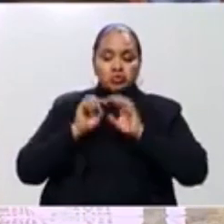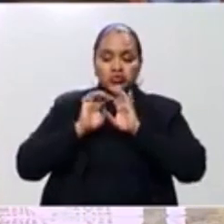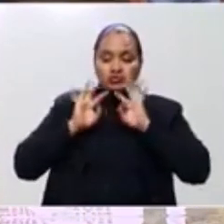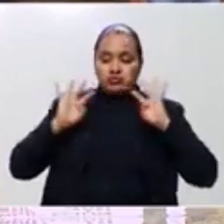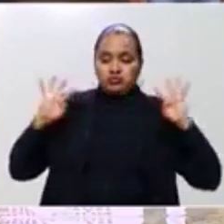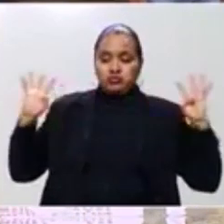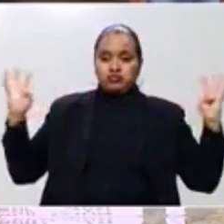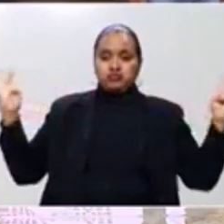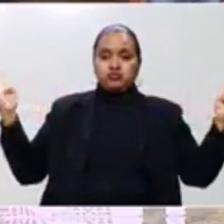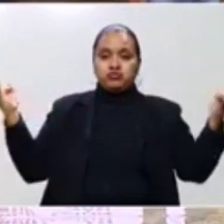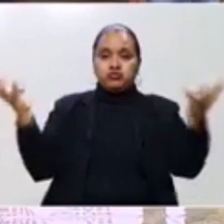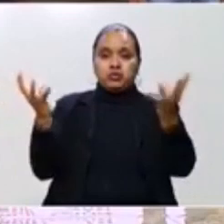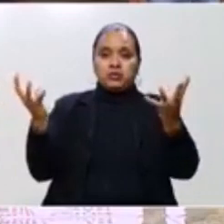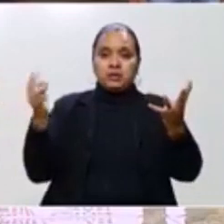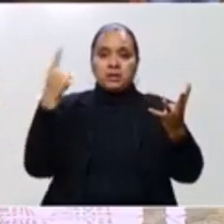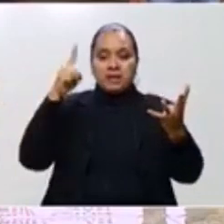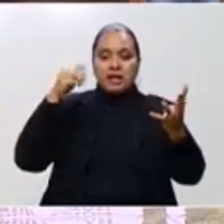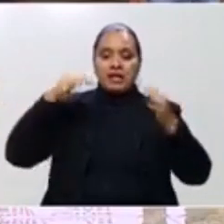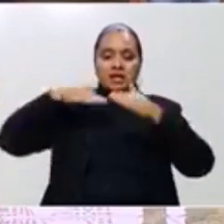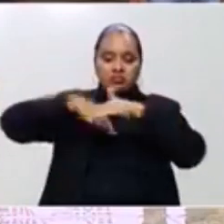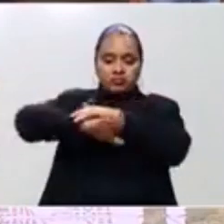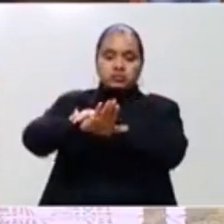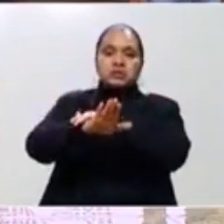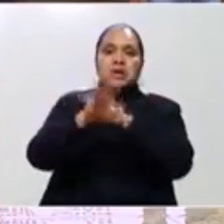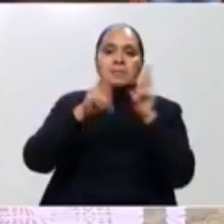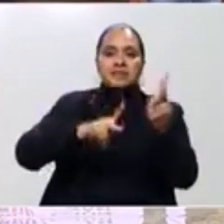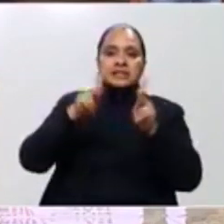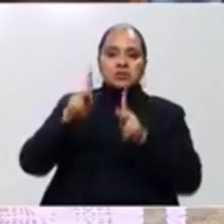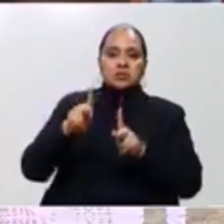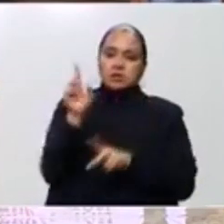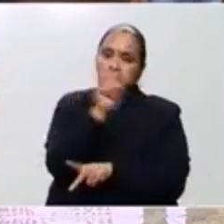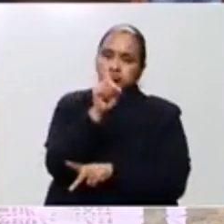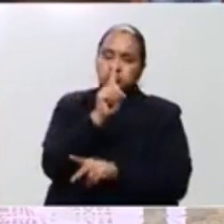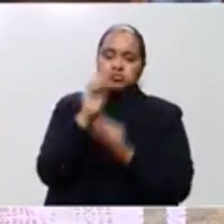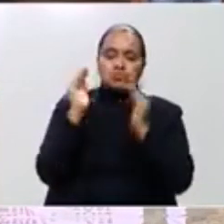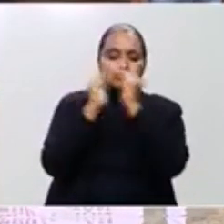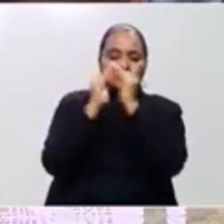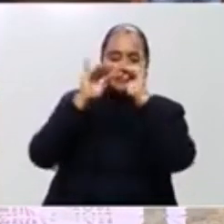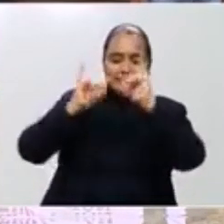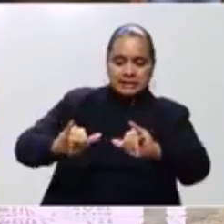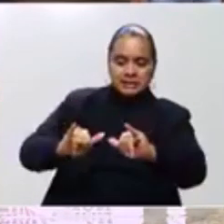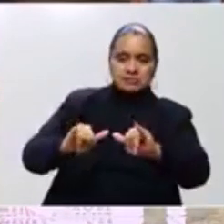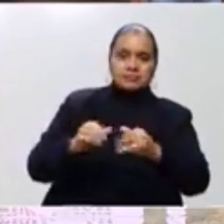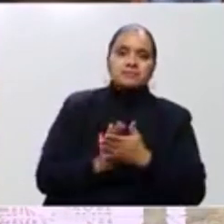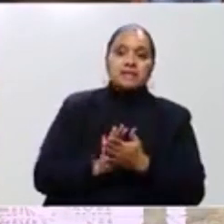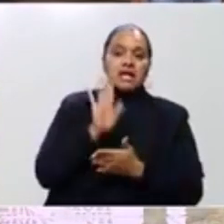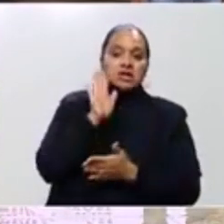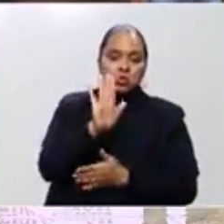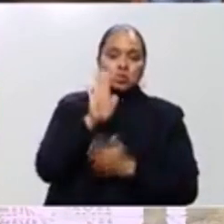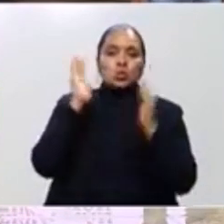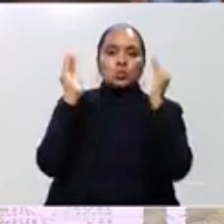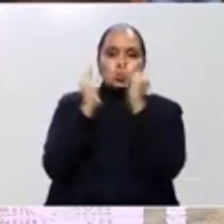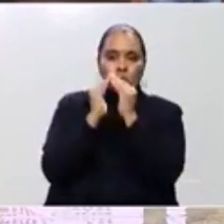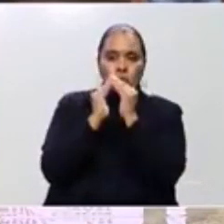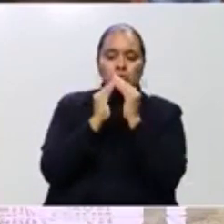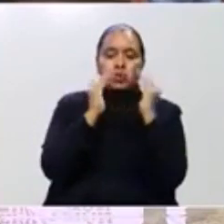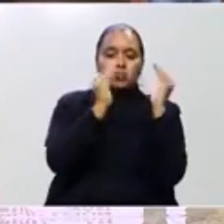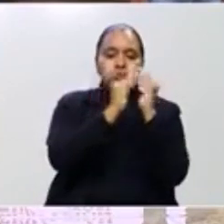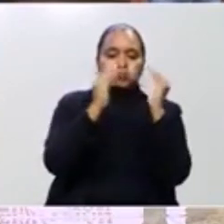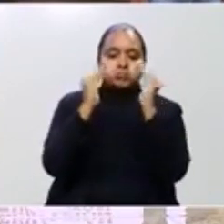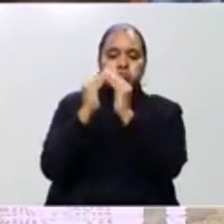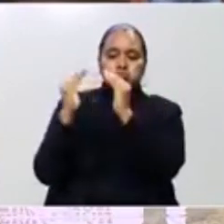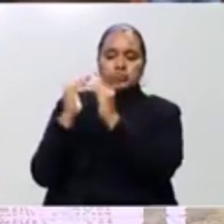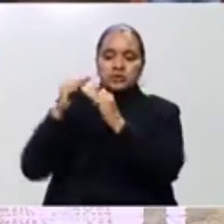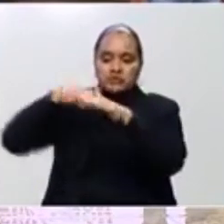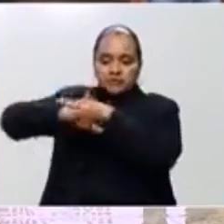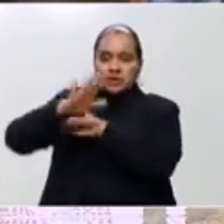para evitar entrada y salida de personas y además estamos en toque de queda absoluto. En ese barrio o colonia que se va